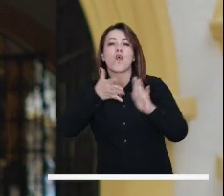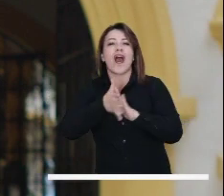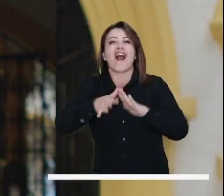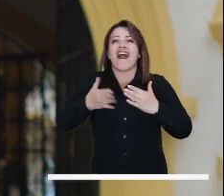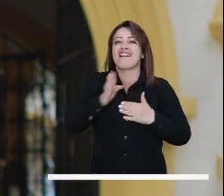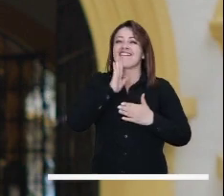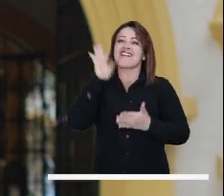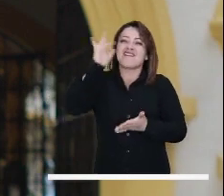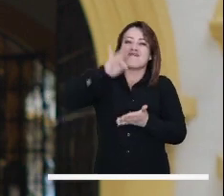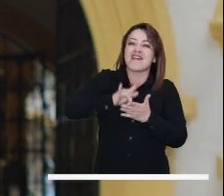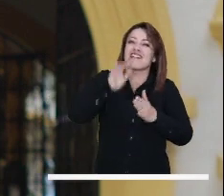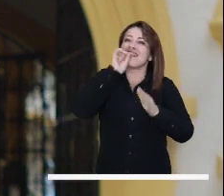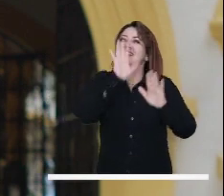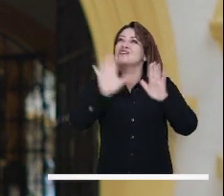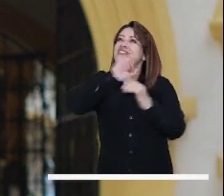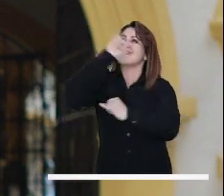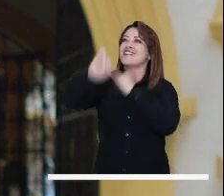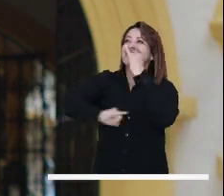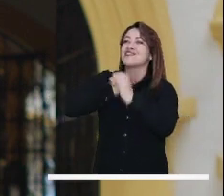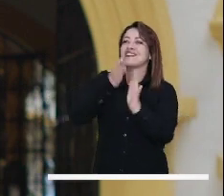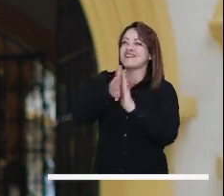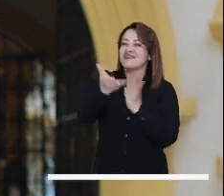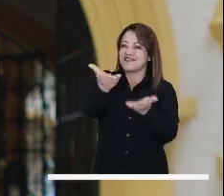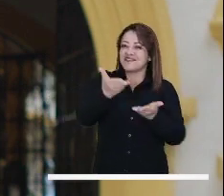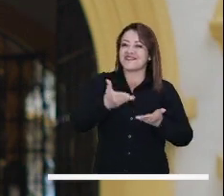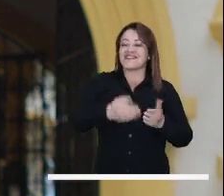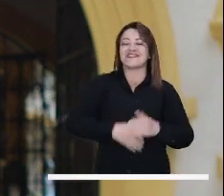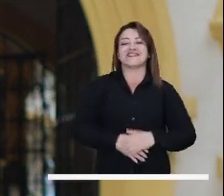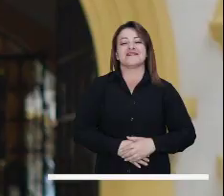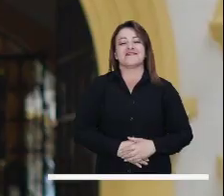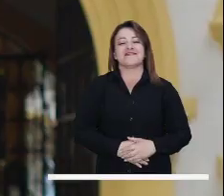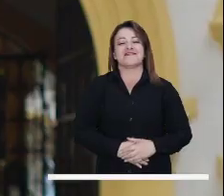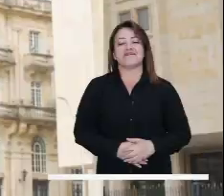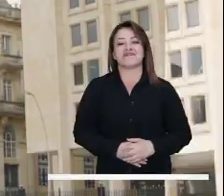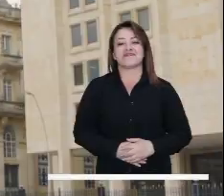la ciudad? De esto y más estaremos conversando hoy en nuestro programa. Bienvenidos.